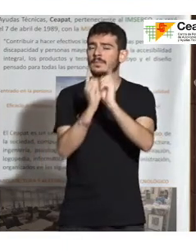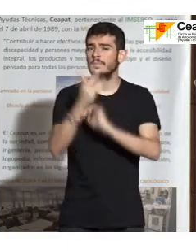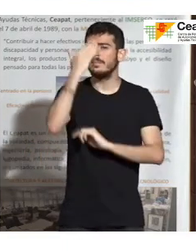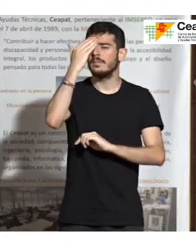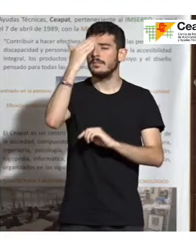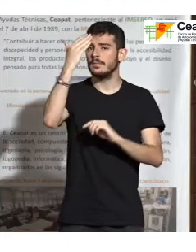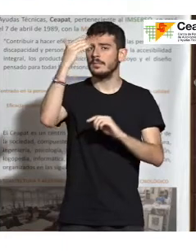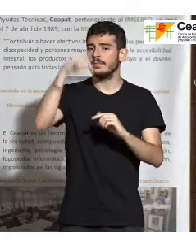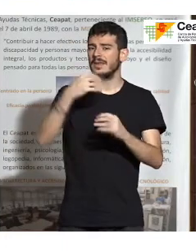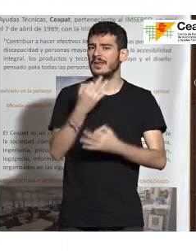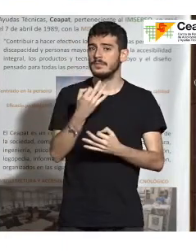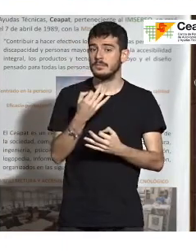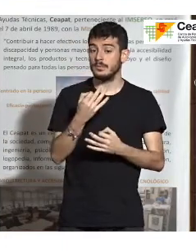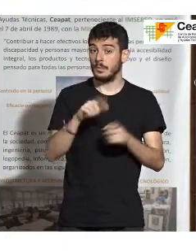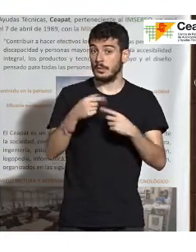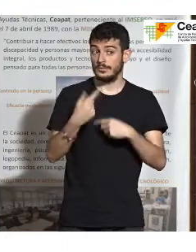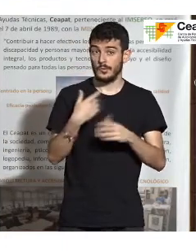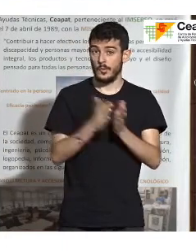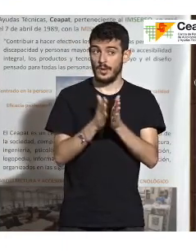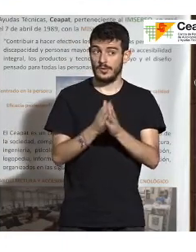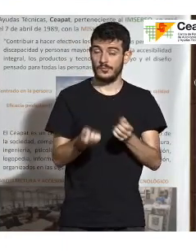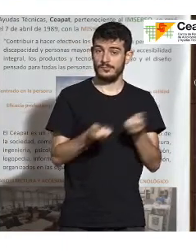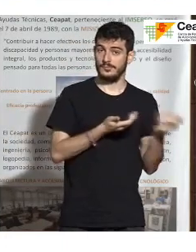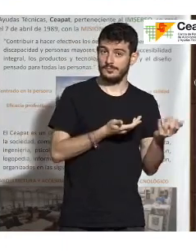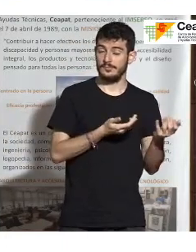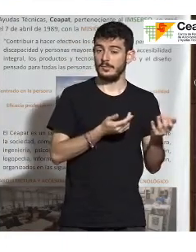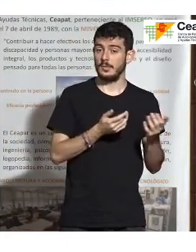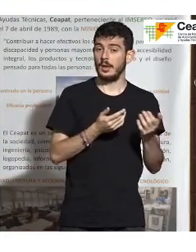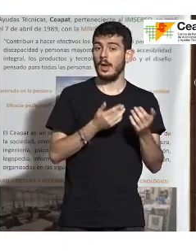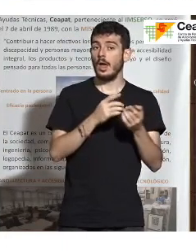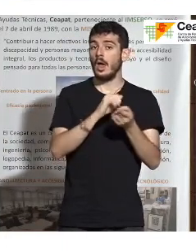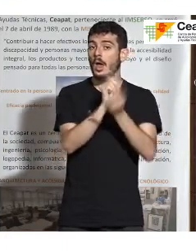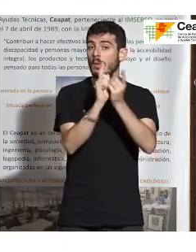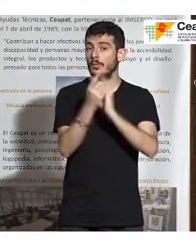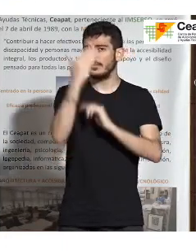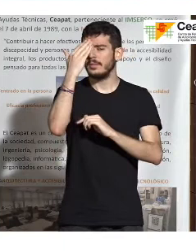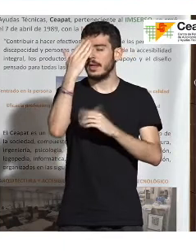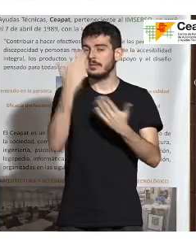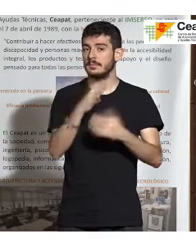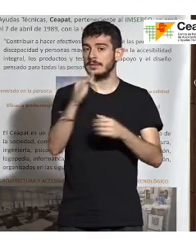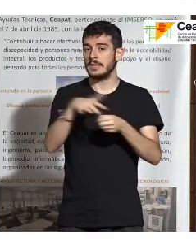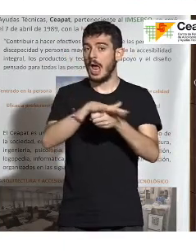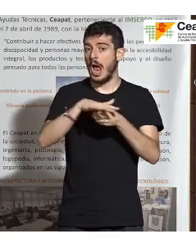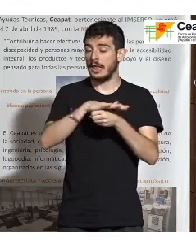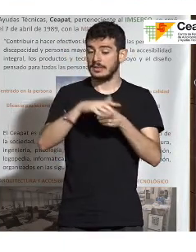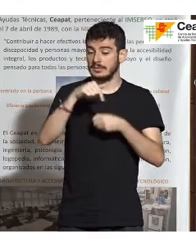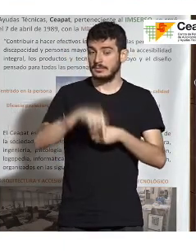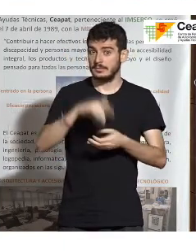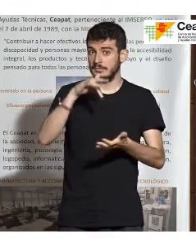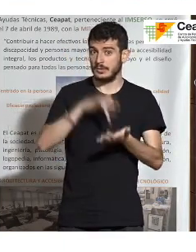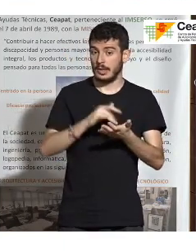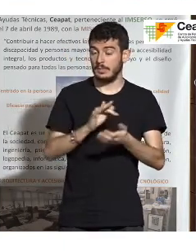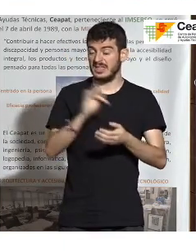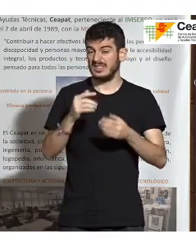luego voy a dar paso para mis compañeros? Los principales cambios y las principales áreas que hemos tenido de más